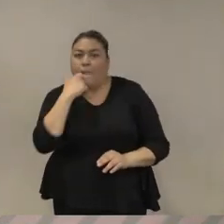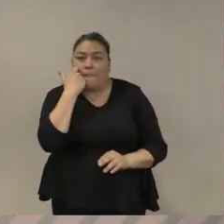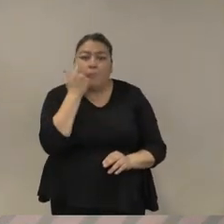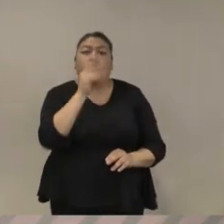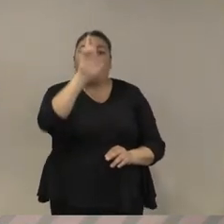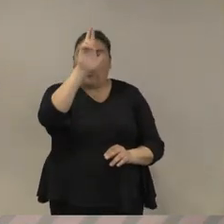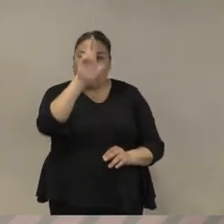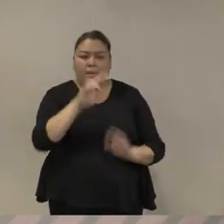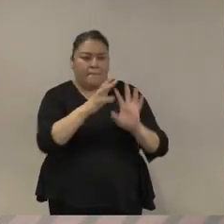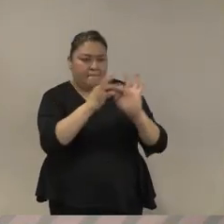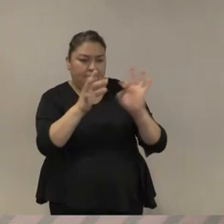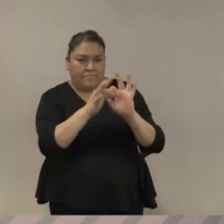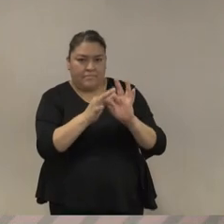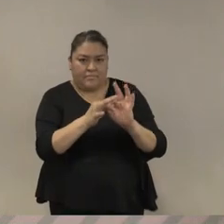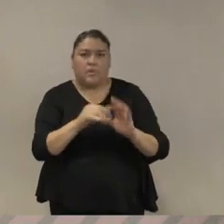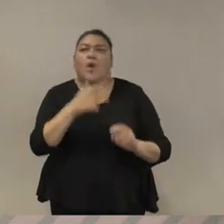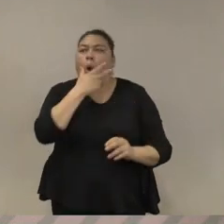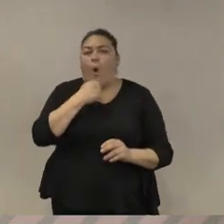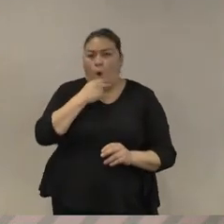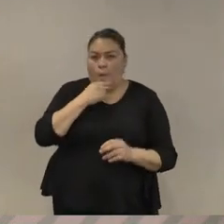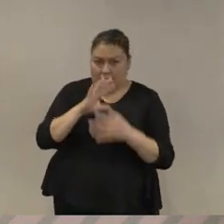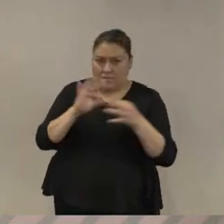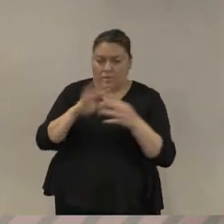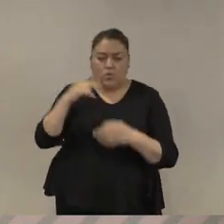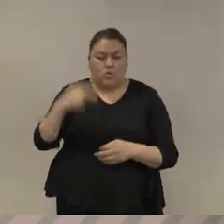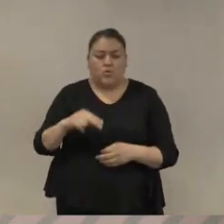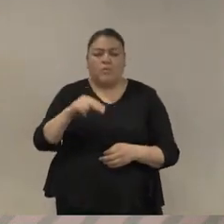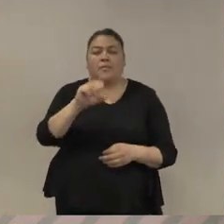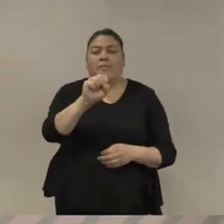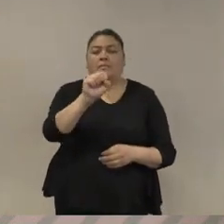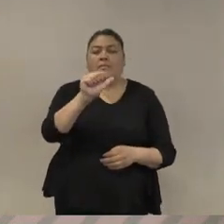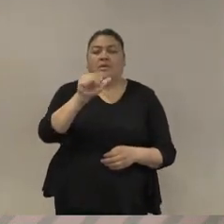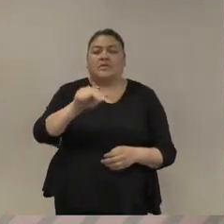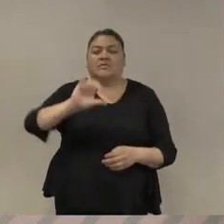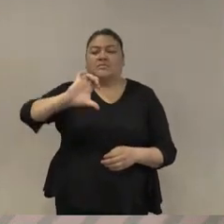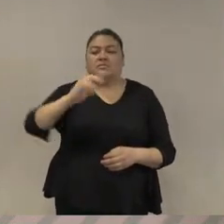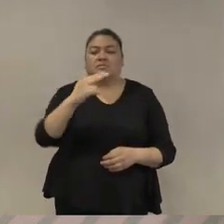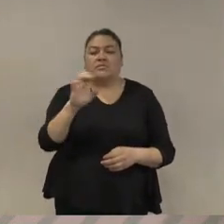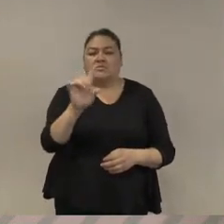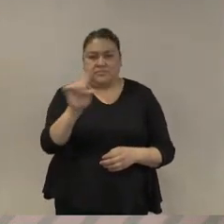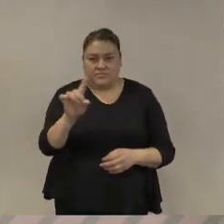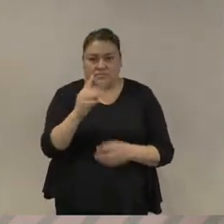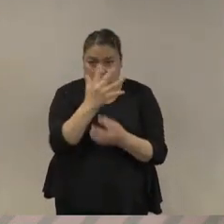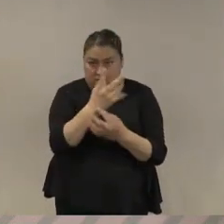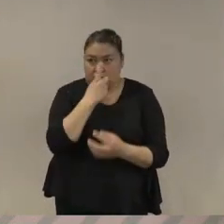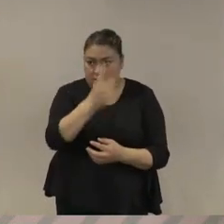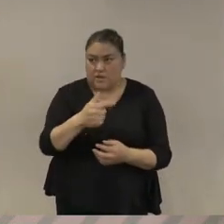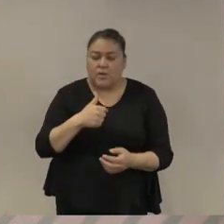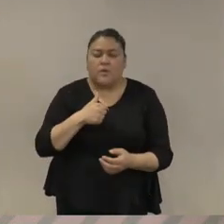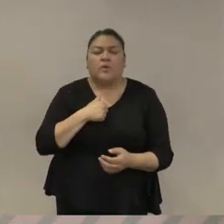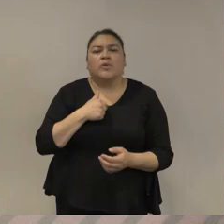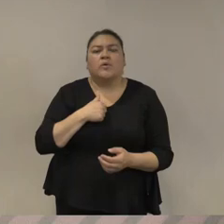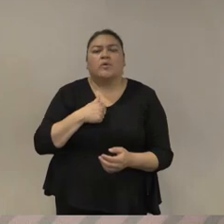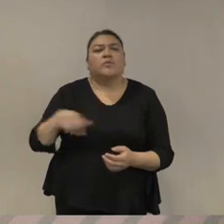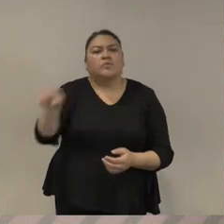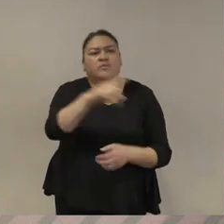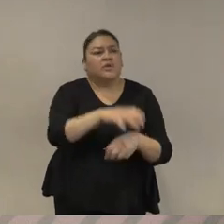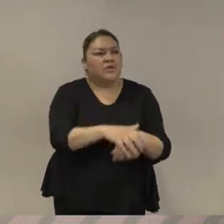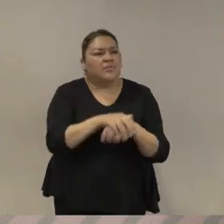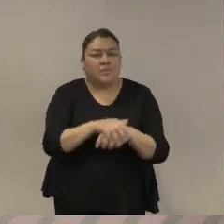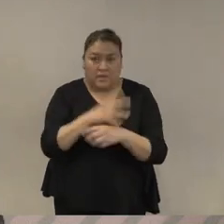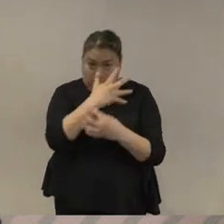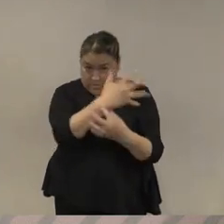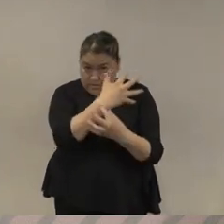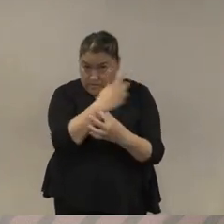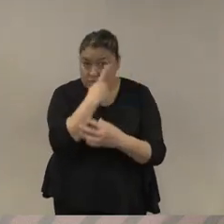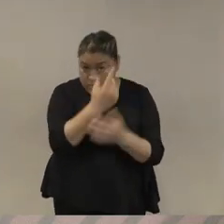llama Mariano Sánchez Talanquer y me quedo con esta pregunta querida Gaby amigas amigos él dijo